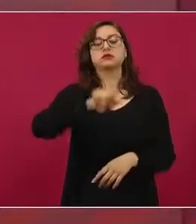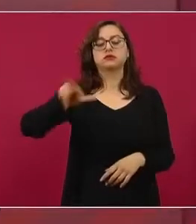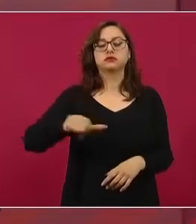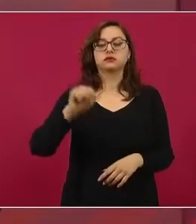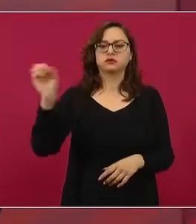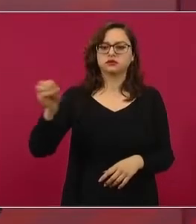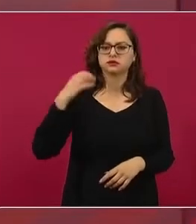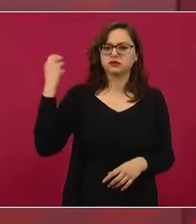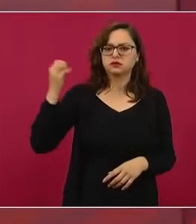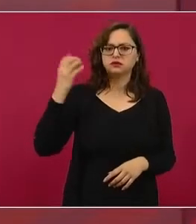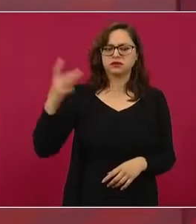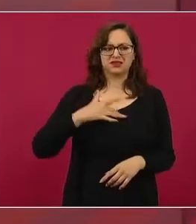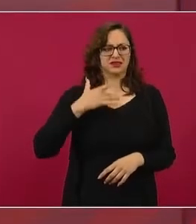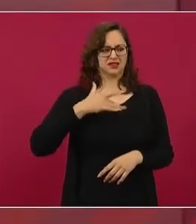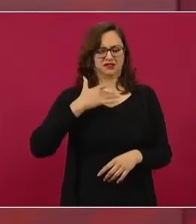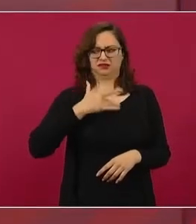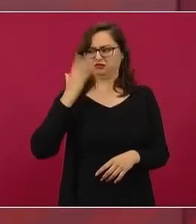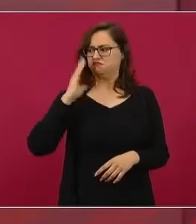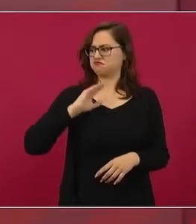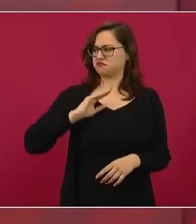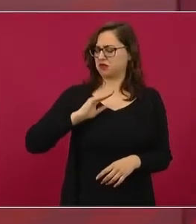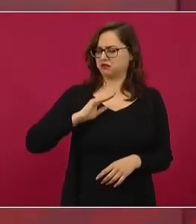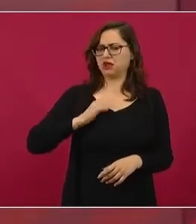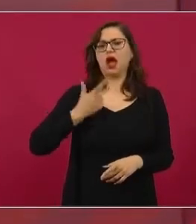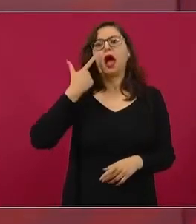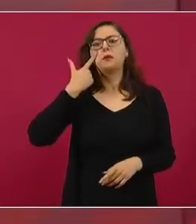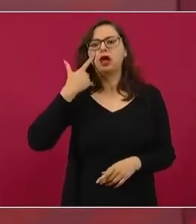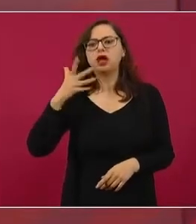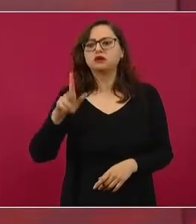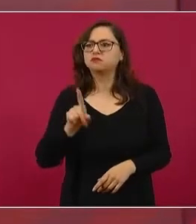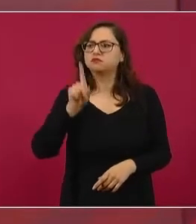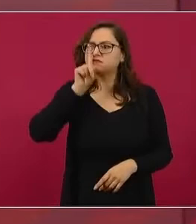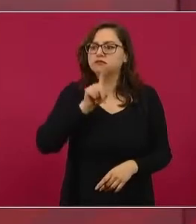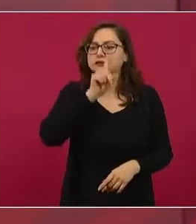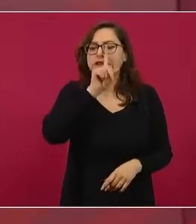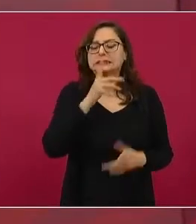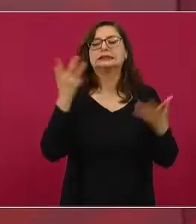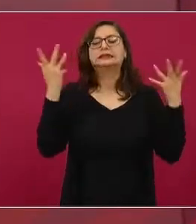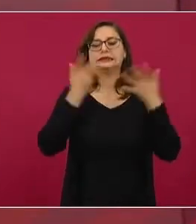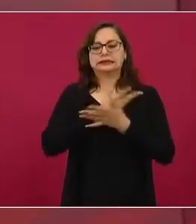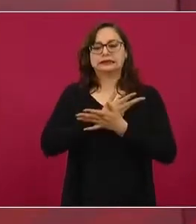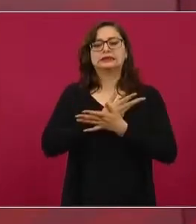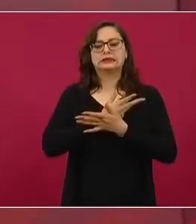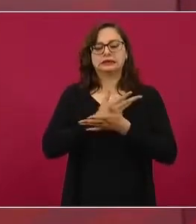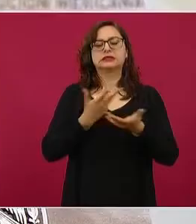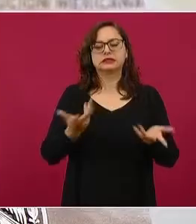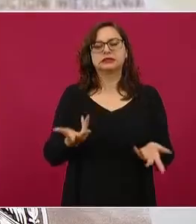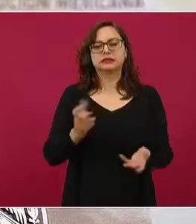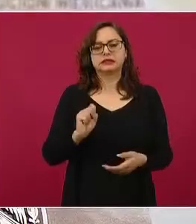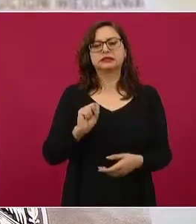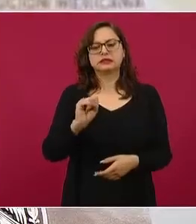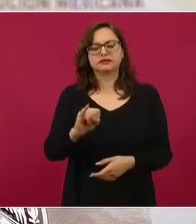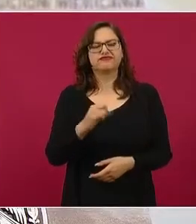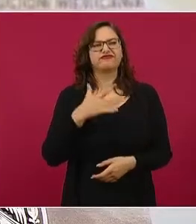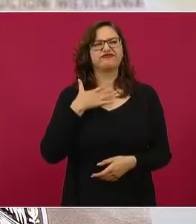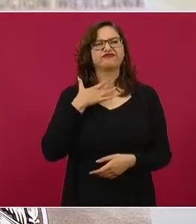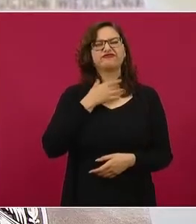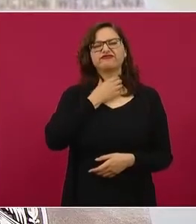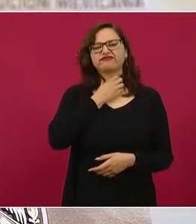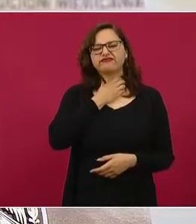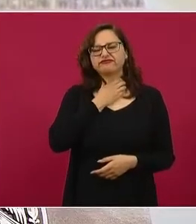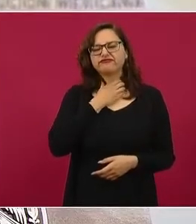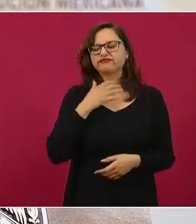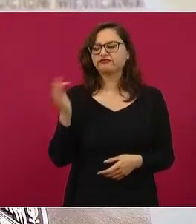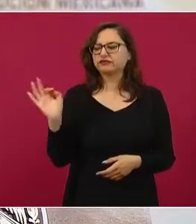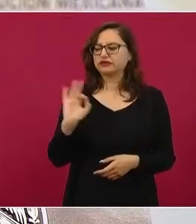conferencia se realizó la prueba al tener algún síntoma, alguna leve sospecha de que podía